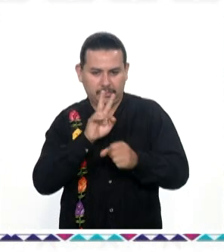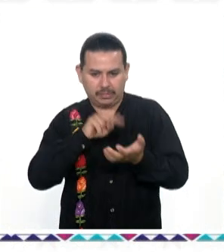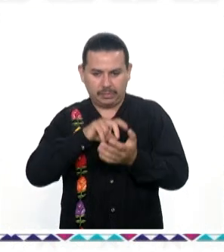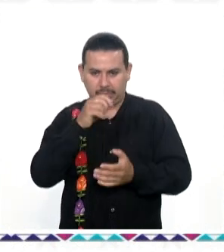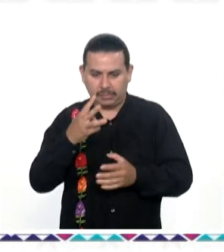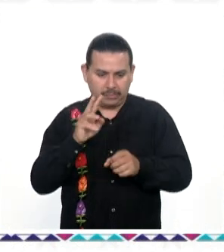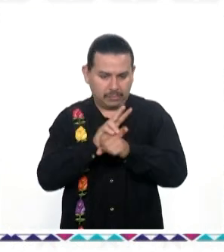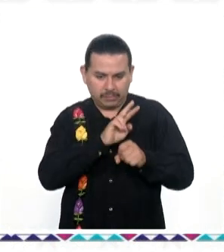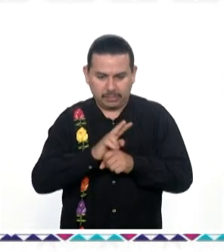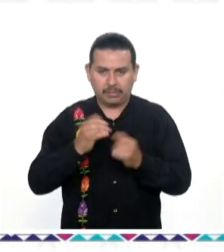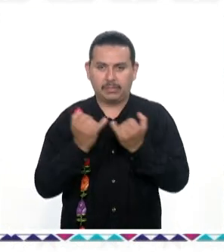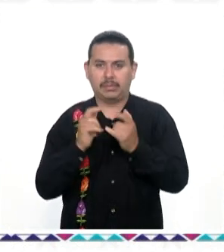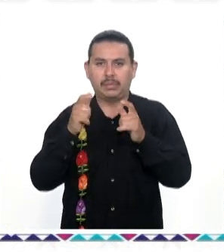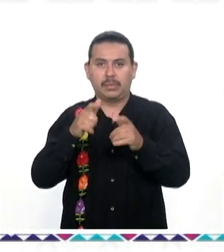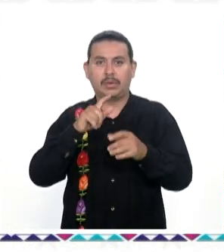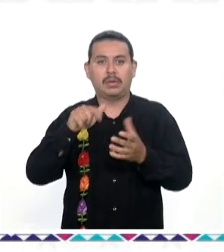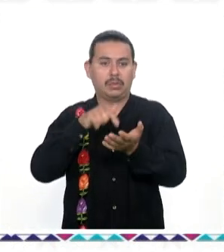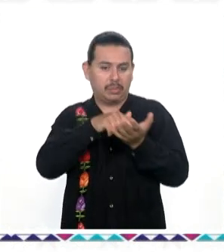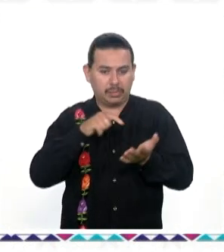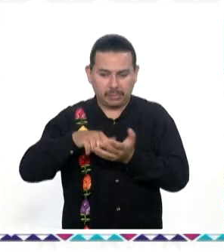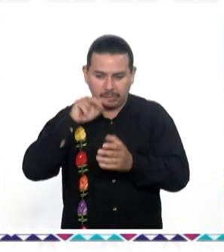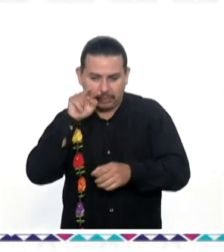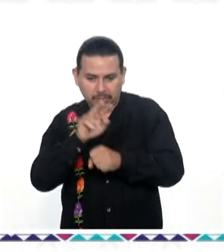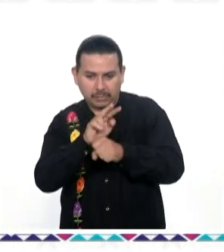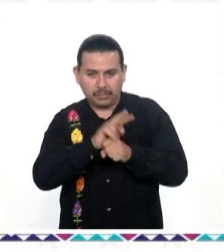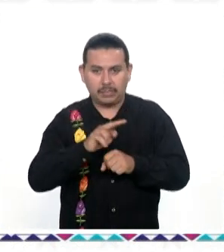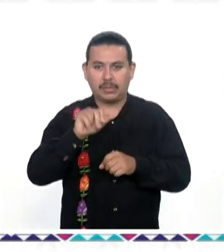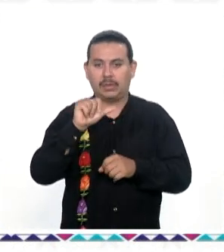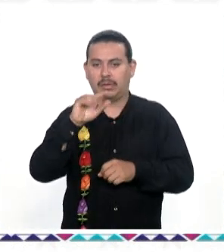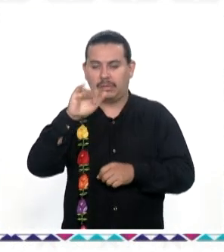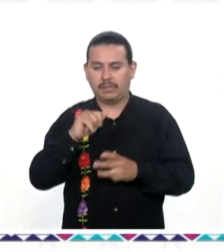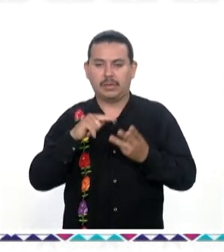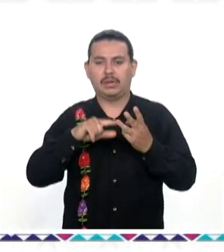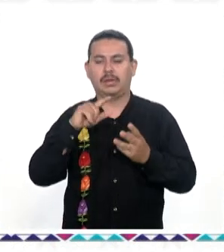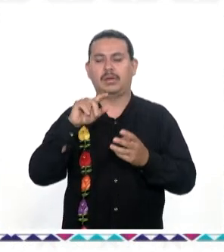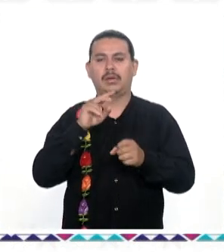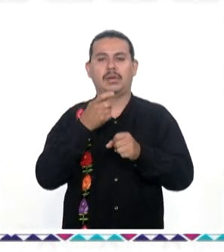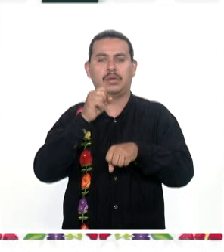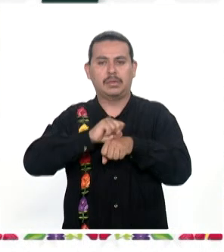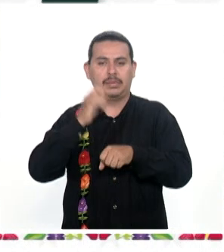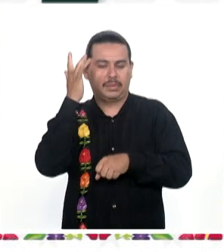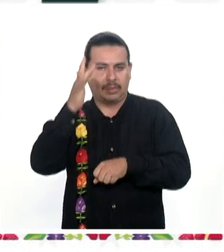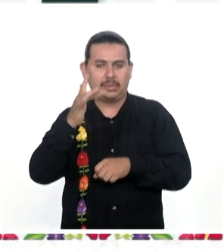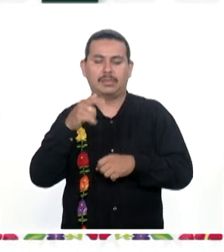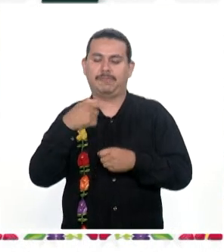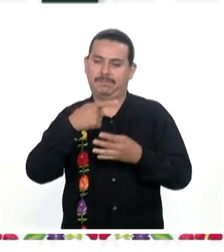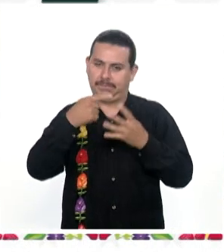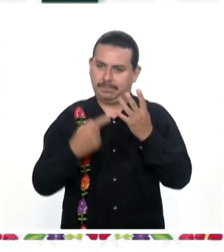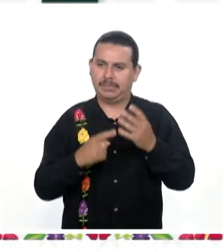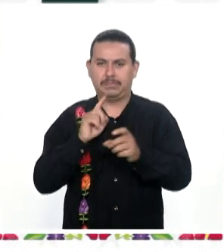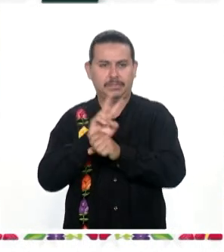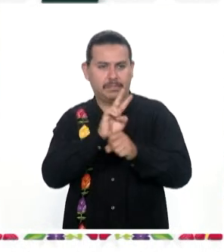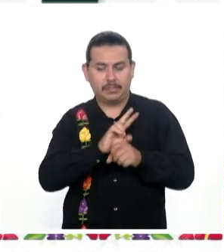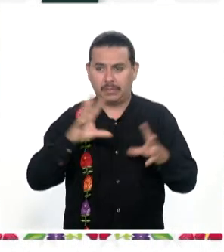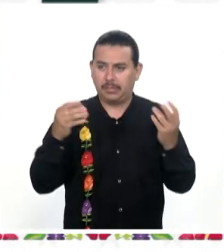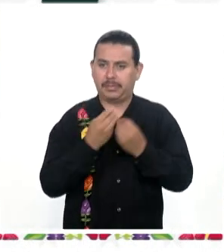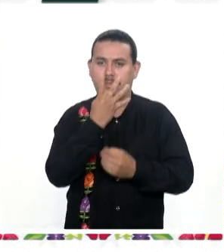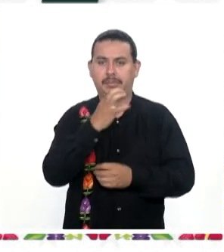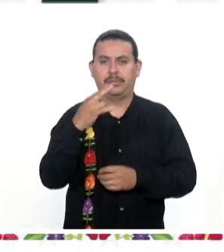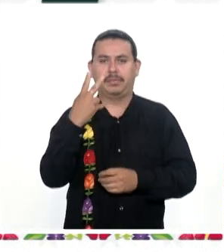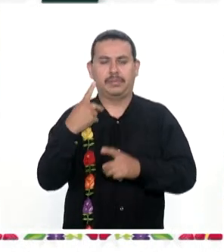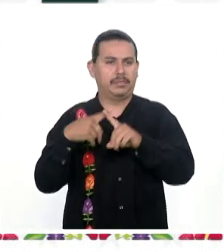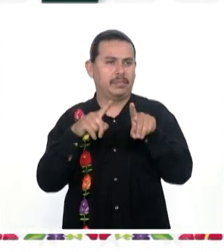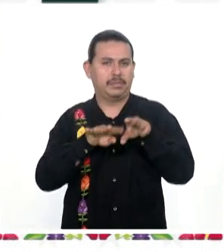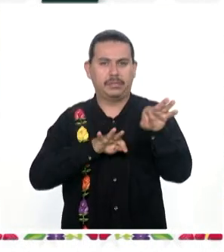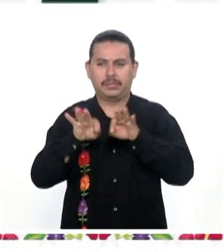Operativo Impacto Regionismo Operativo Alfa Y el Operativo Semana Santa Donde realizaron 452